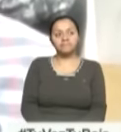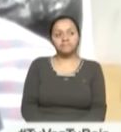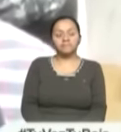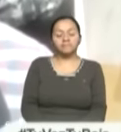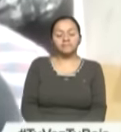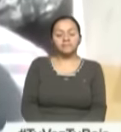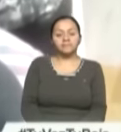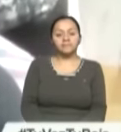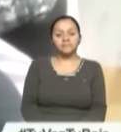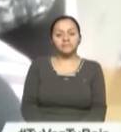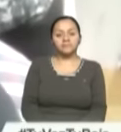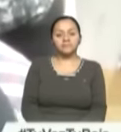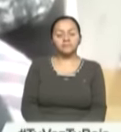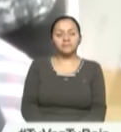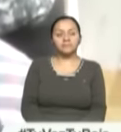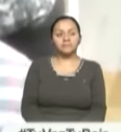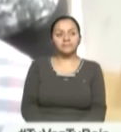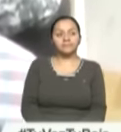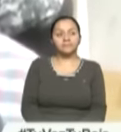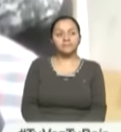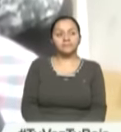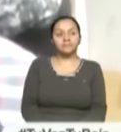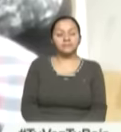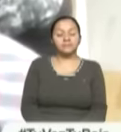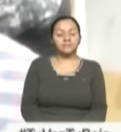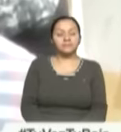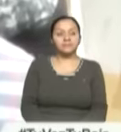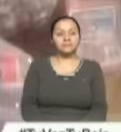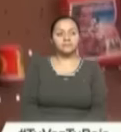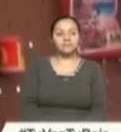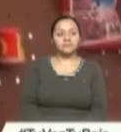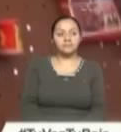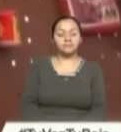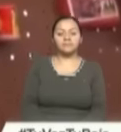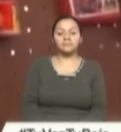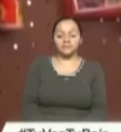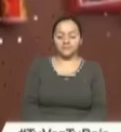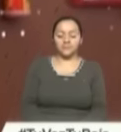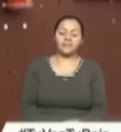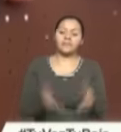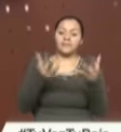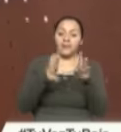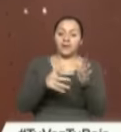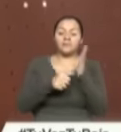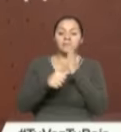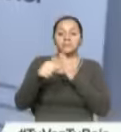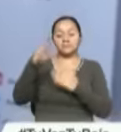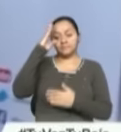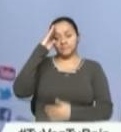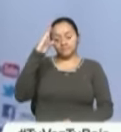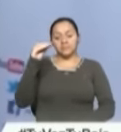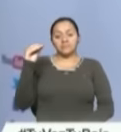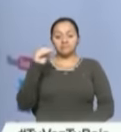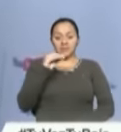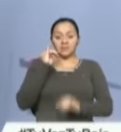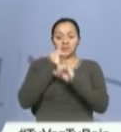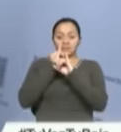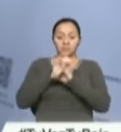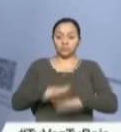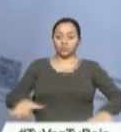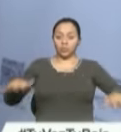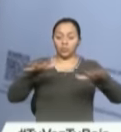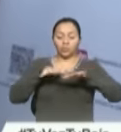este caso es una pena privativa de libertad de tres a cinco años. Además, el Ministerio del Interior, a través de sus instituciones